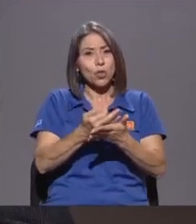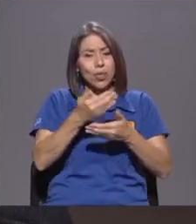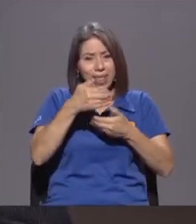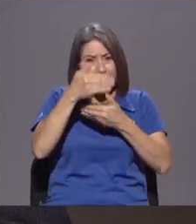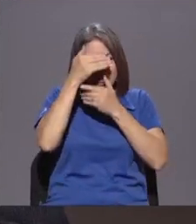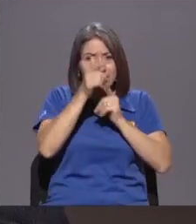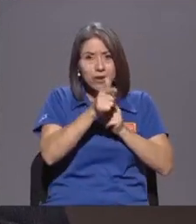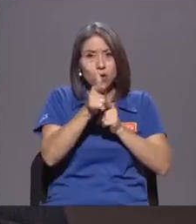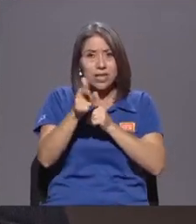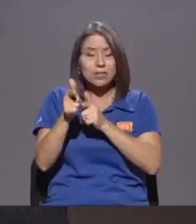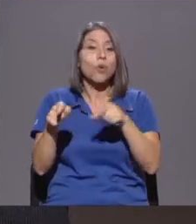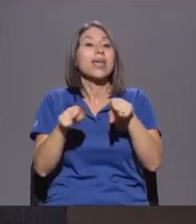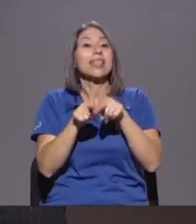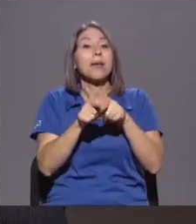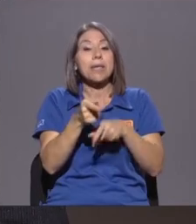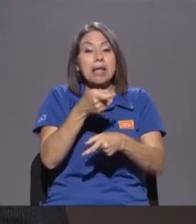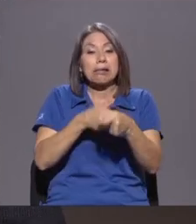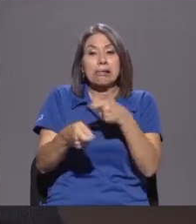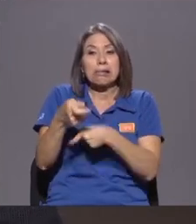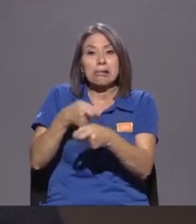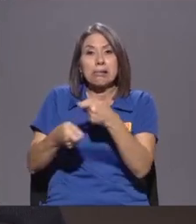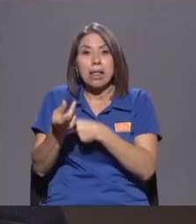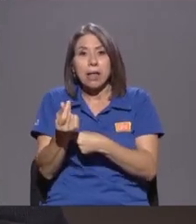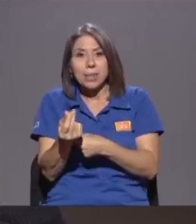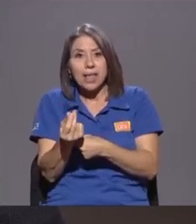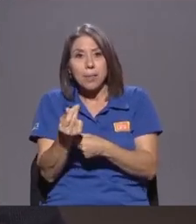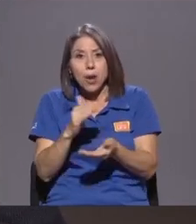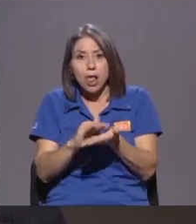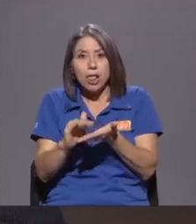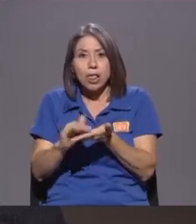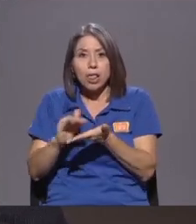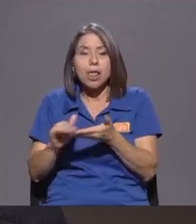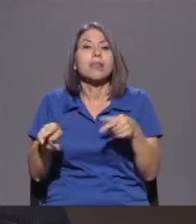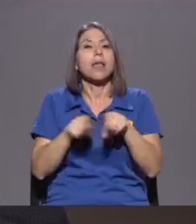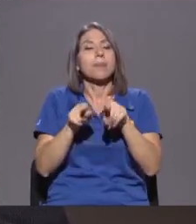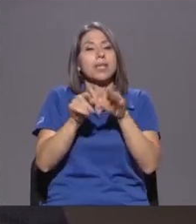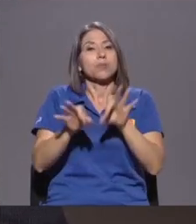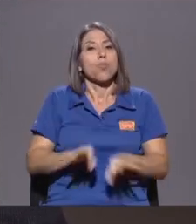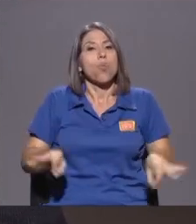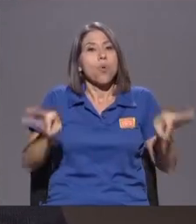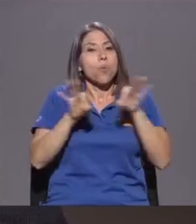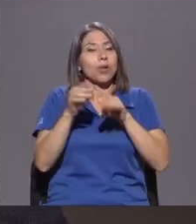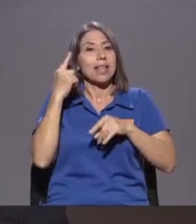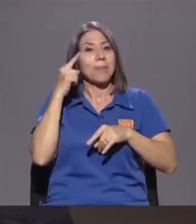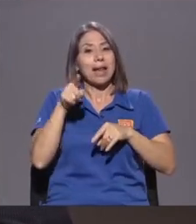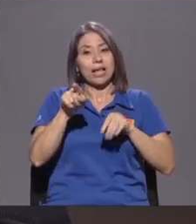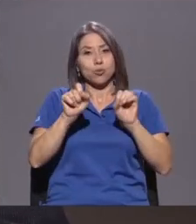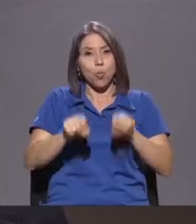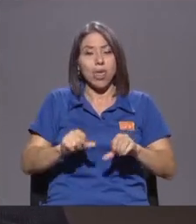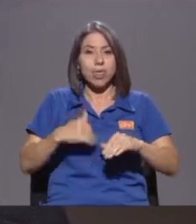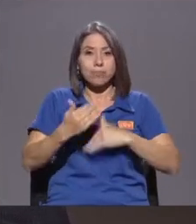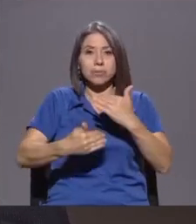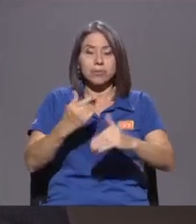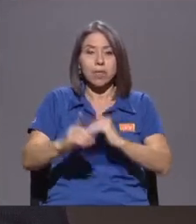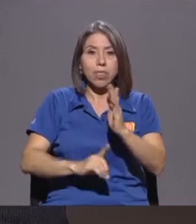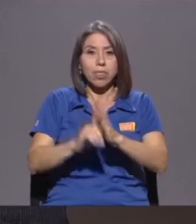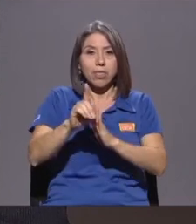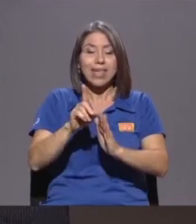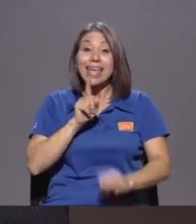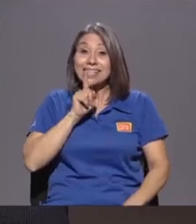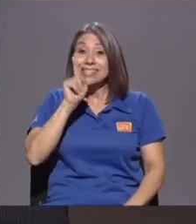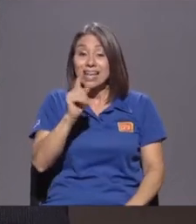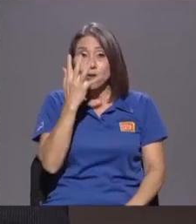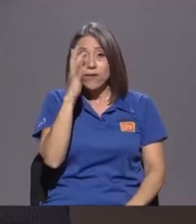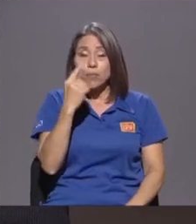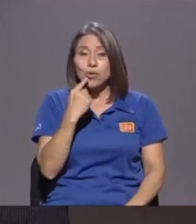blanqueo De capitales Es otro punto Clave Para que una Plataforma Como esta Puede Desarrollarse Y si bien es cierto Facebook dice